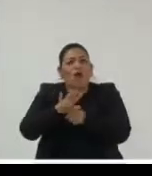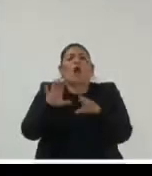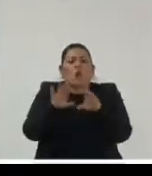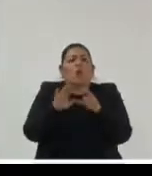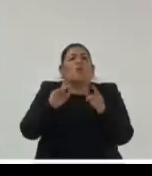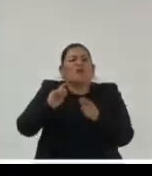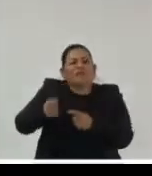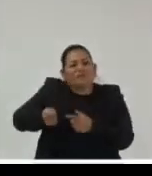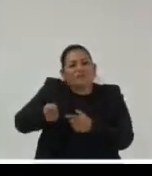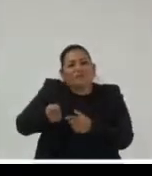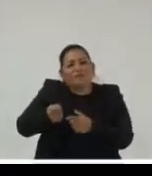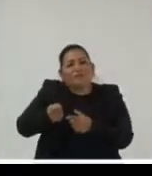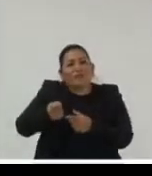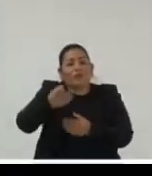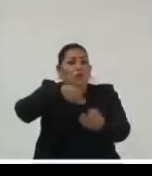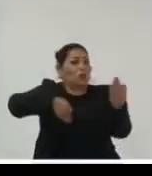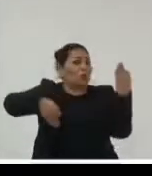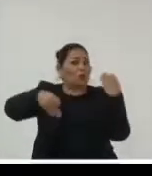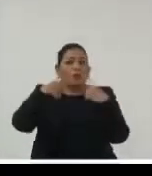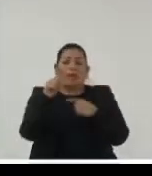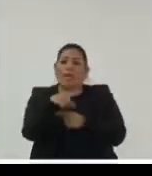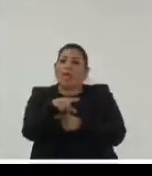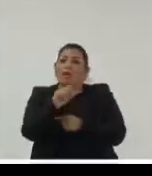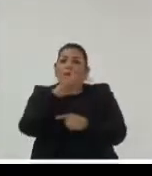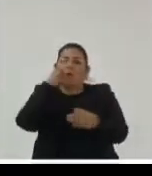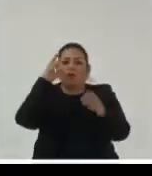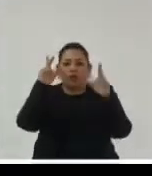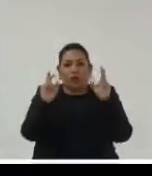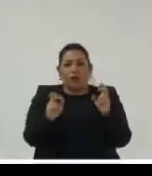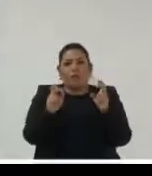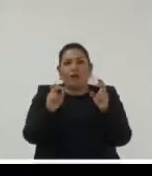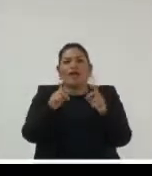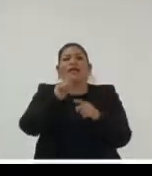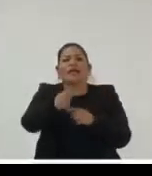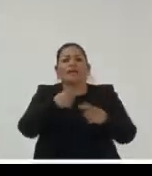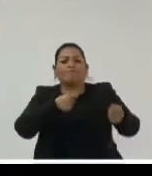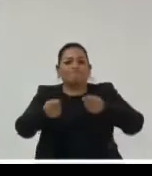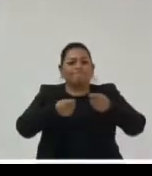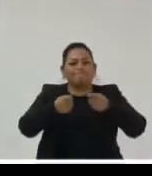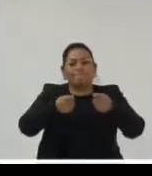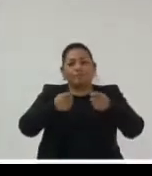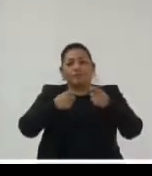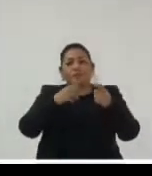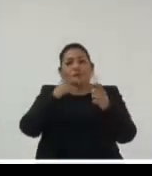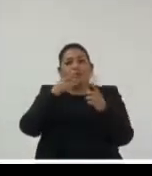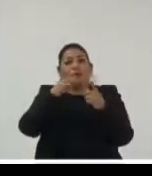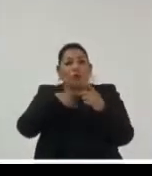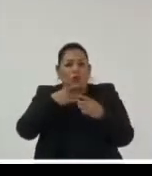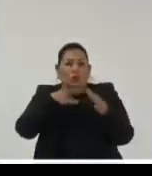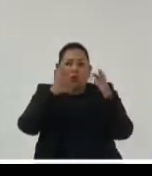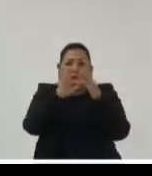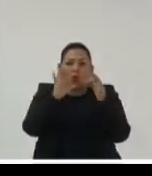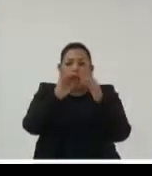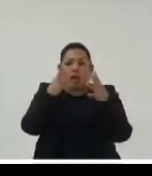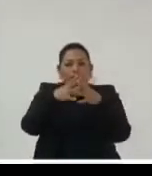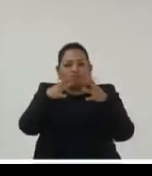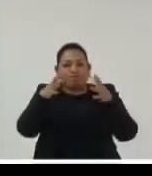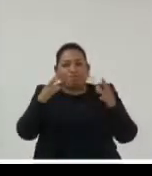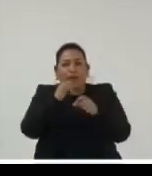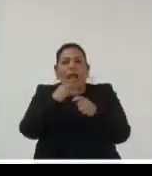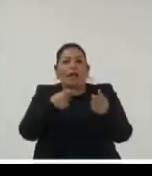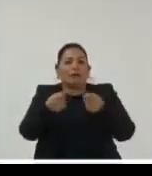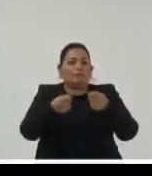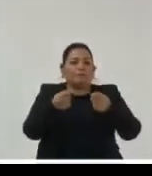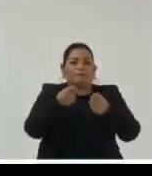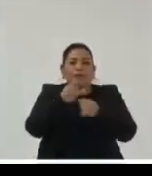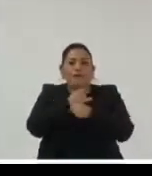y todo relacionado con el mismo tema ¿verdad? que es la gestión que es la gestión de los documentos yo quisiera ampliarlo un poquito hacia gestión de la información